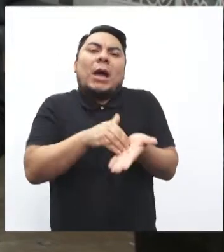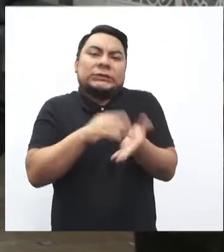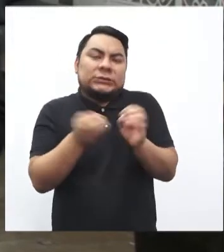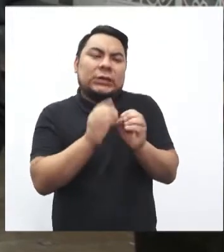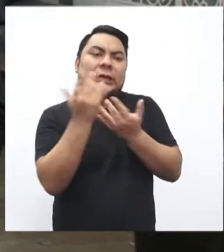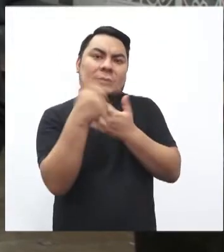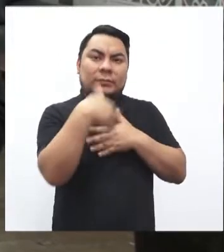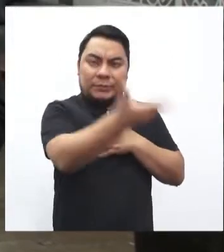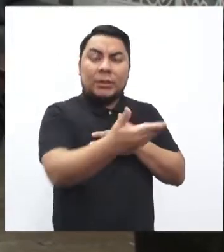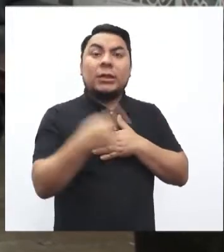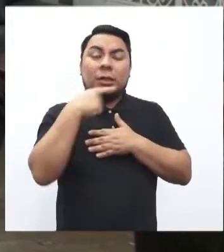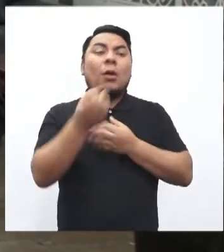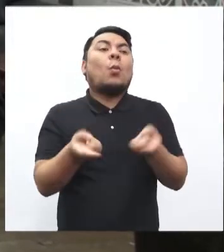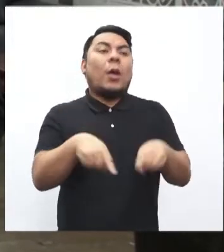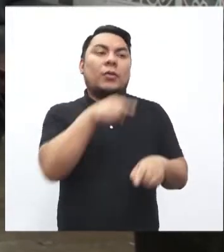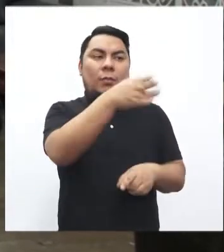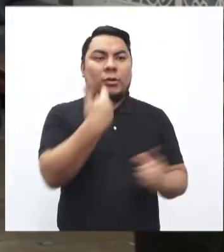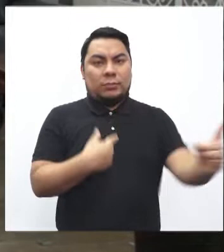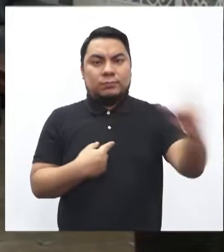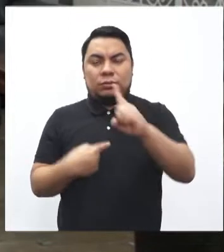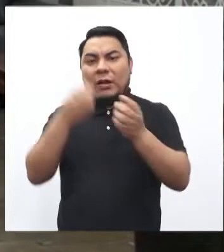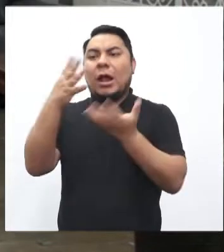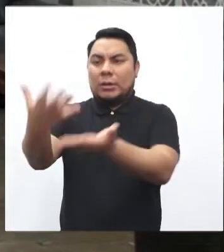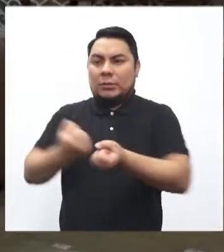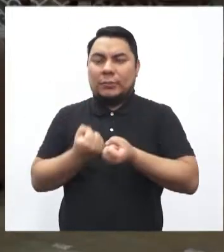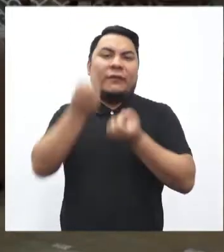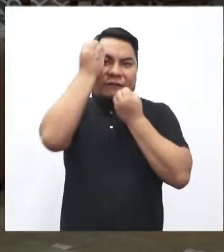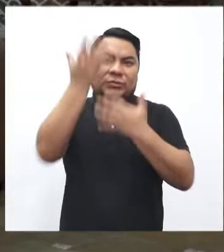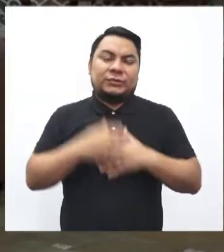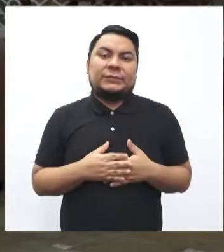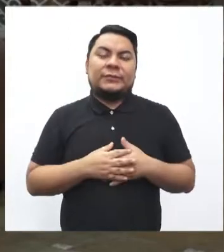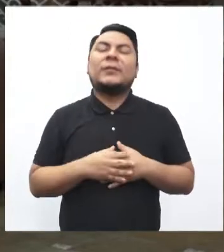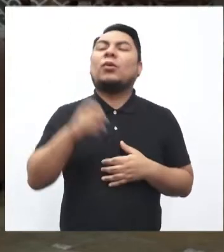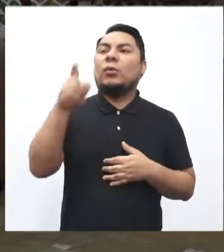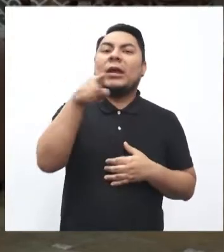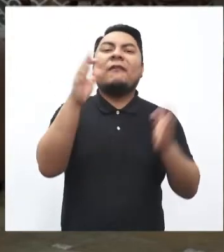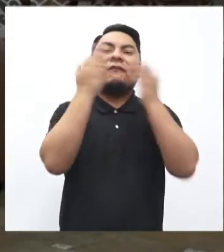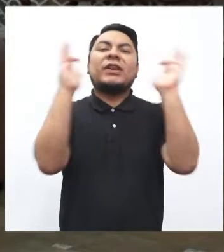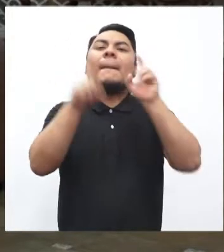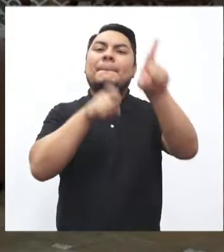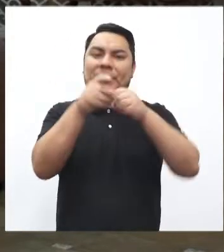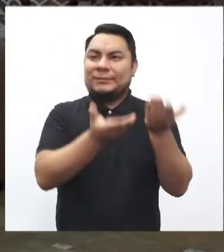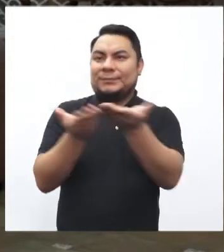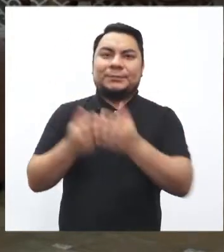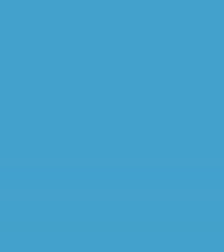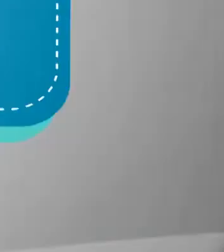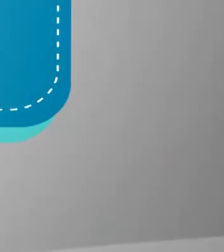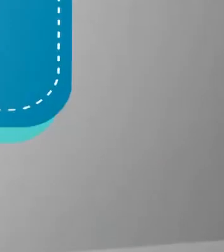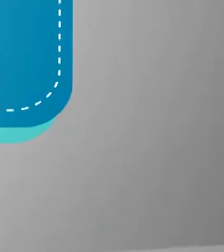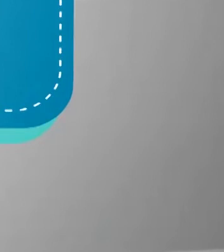fecha exacta en la que éste podrá acercarse a la entidad a recoger la información. Doctora, respondamos ahora a las preguntas del Facebook.